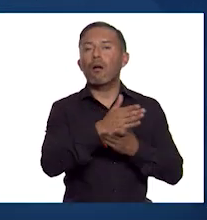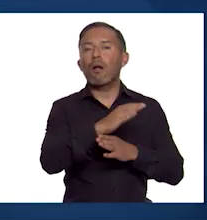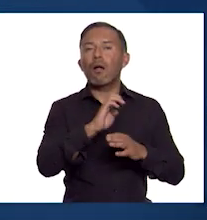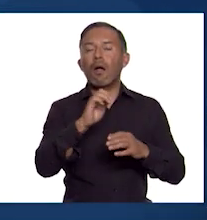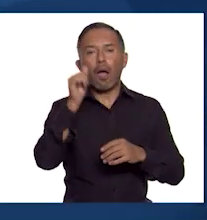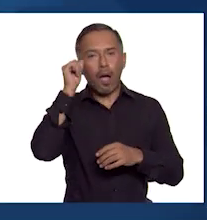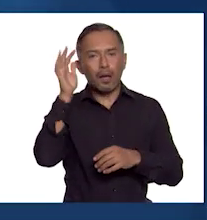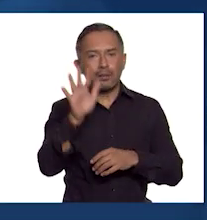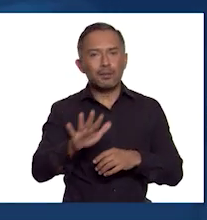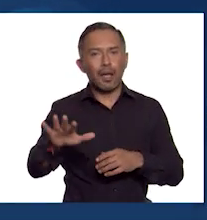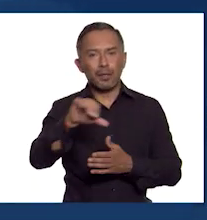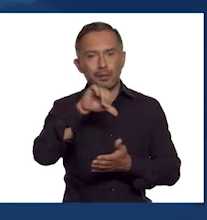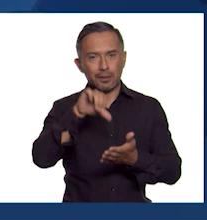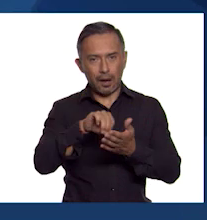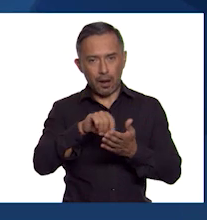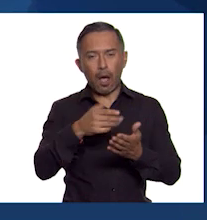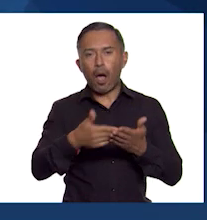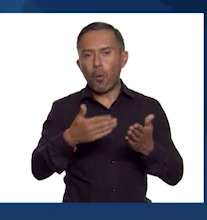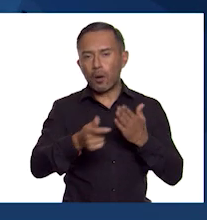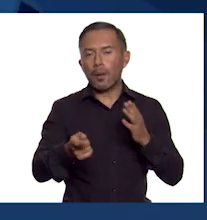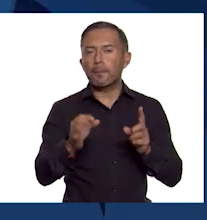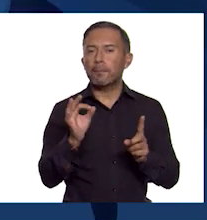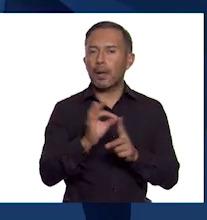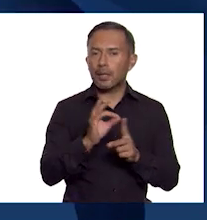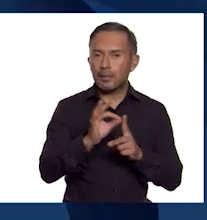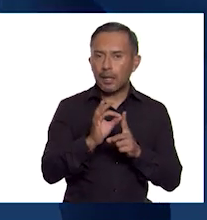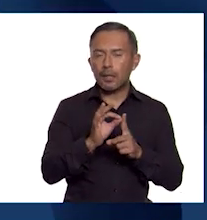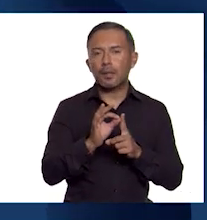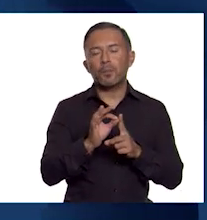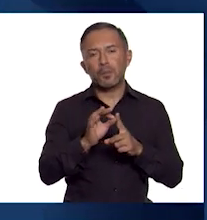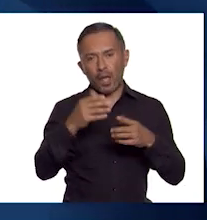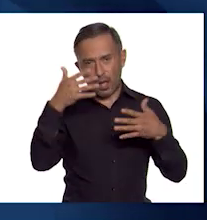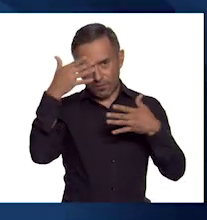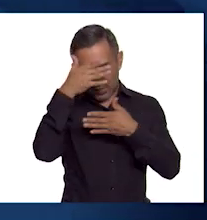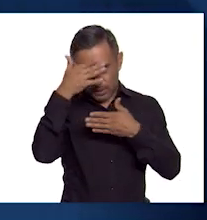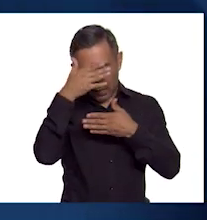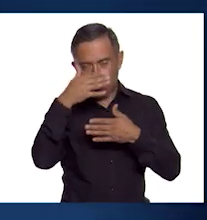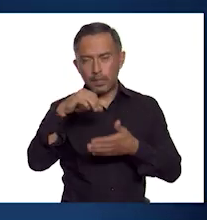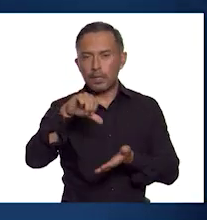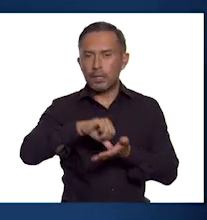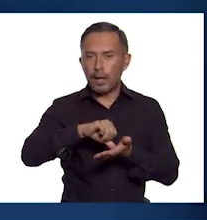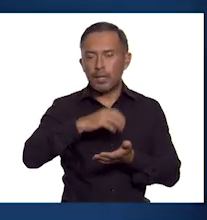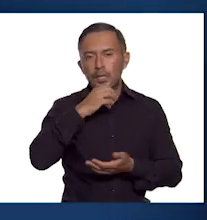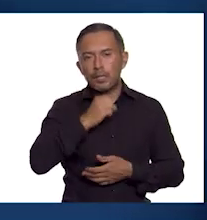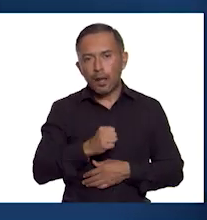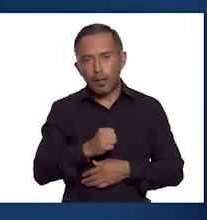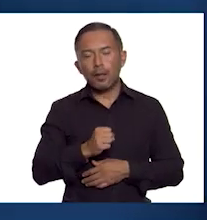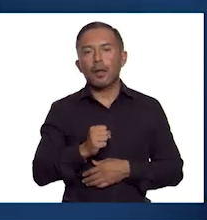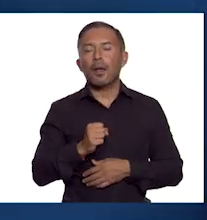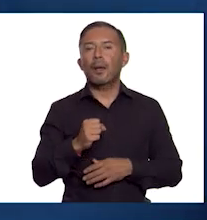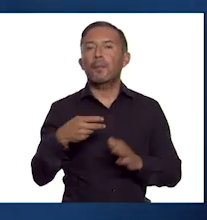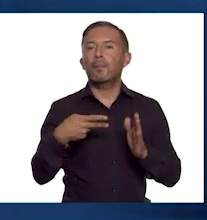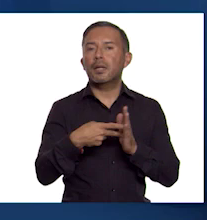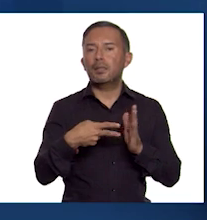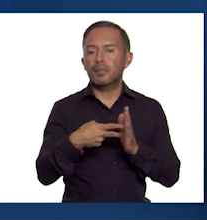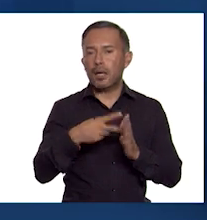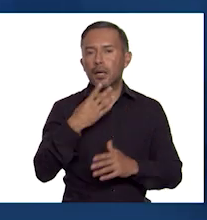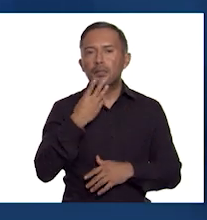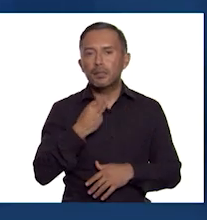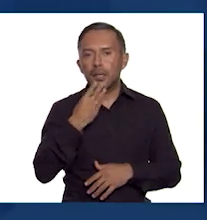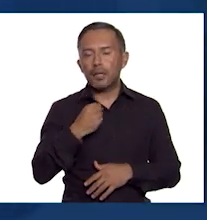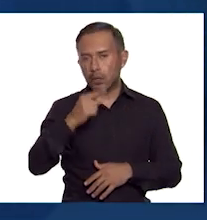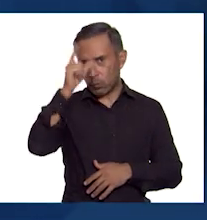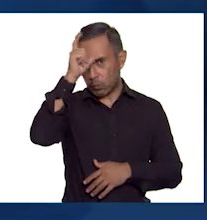Central por territorios actuales de Pakistán, Afganistán, Irán, Irak, Palestina, Israel y Turquía.